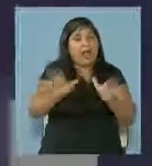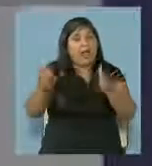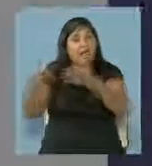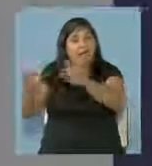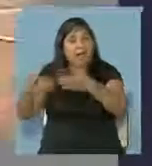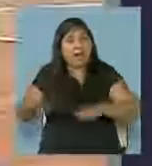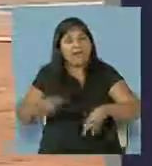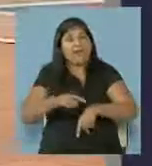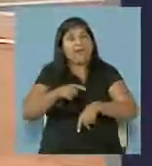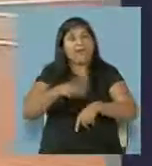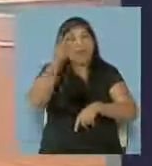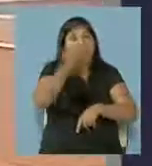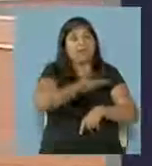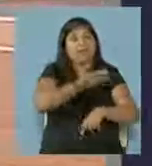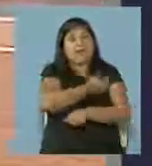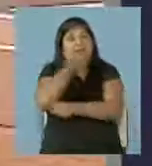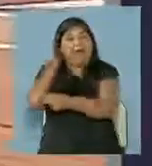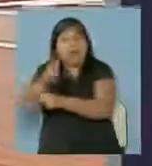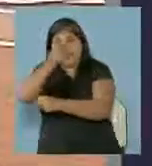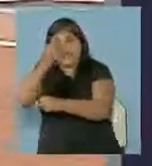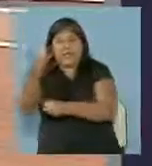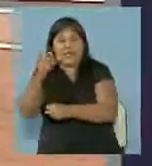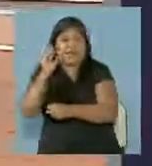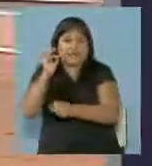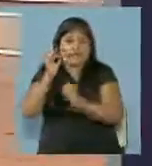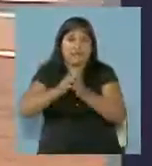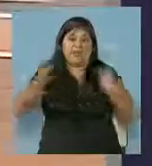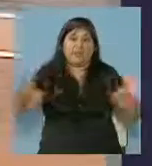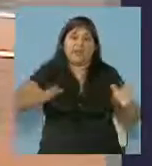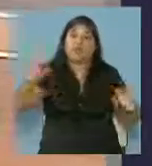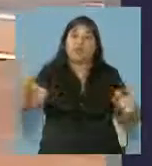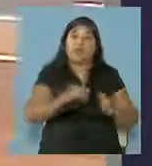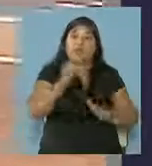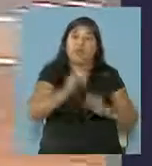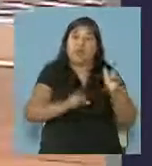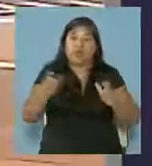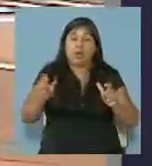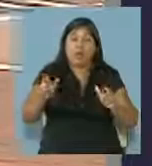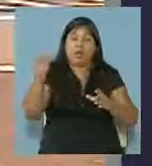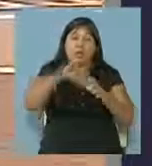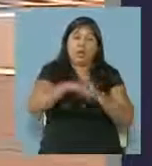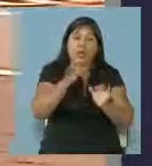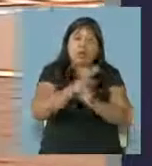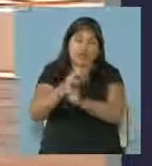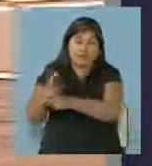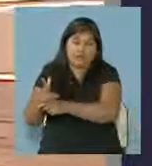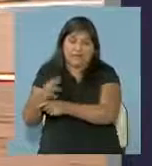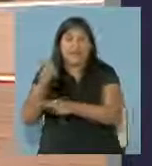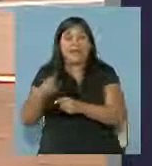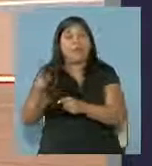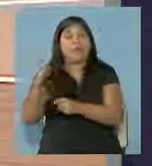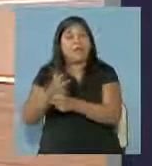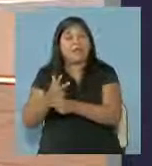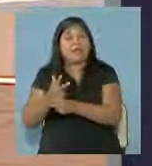4 de febrero hasta el 23 de diciembre para todos los niveles, salvo el nivel superior, cuyo periodo escolar fue